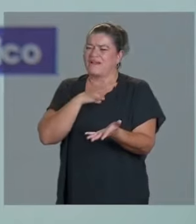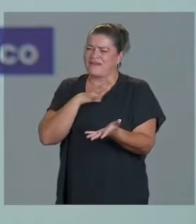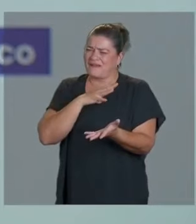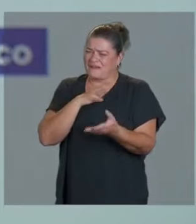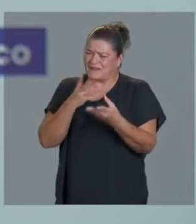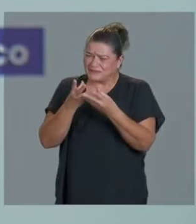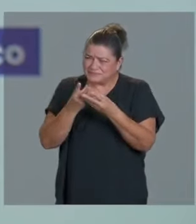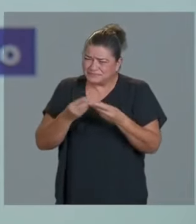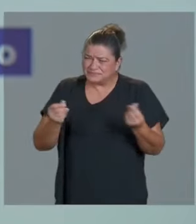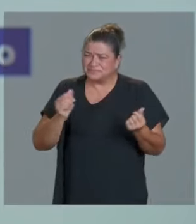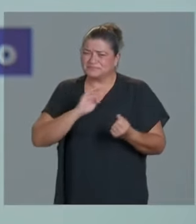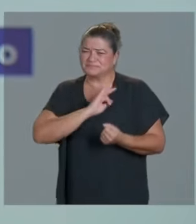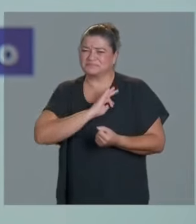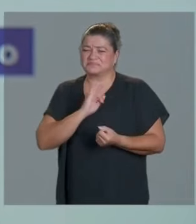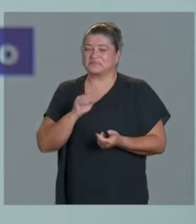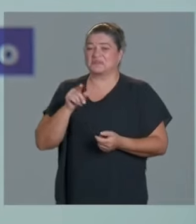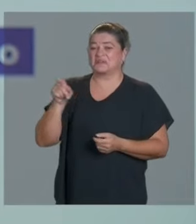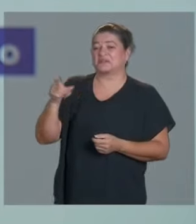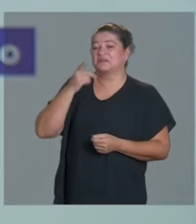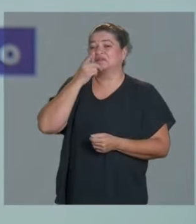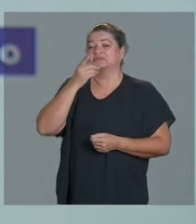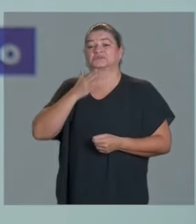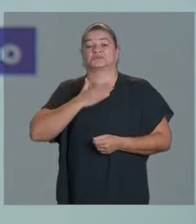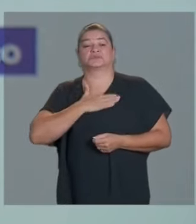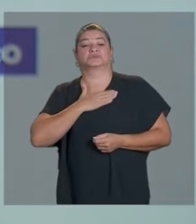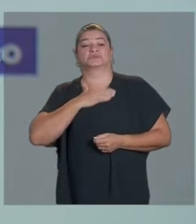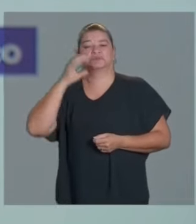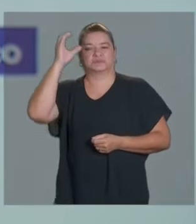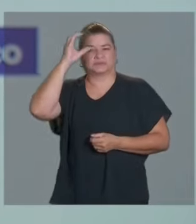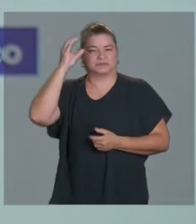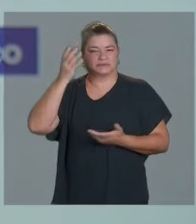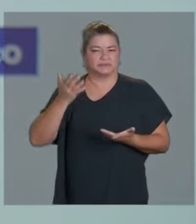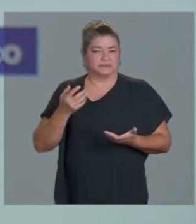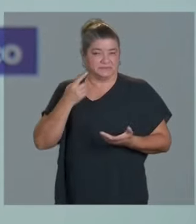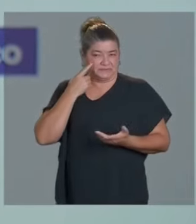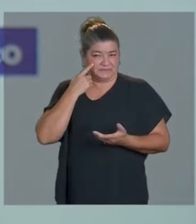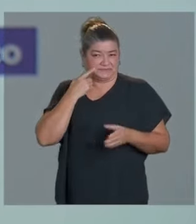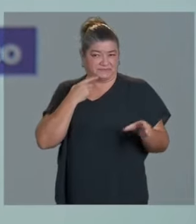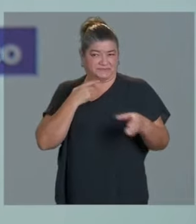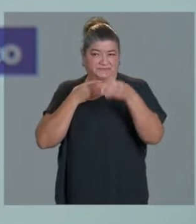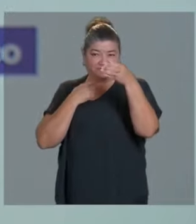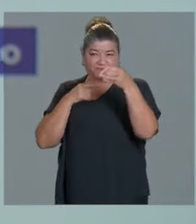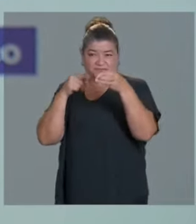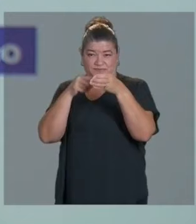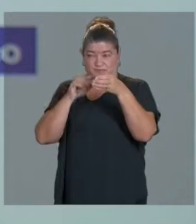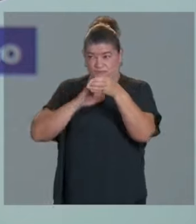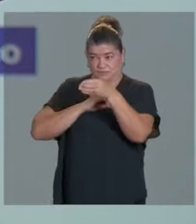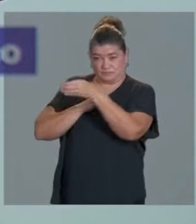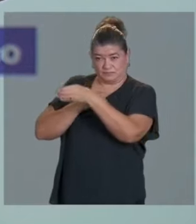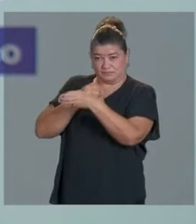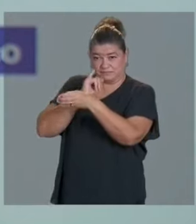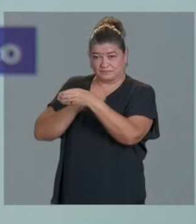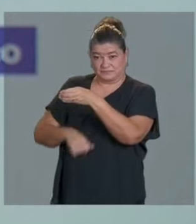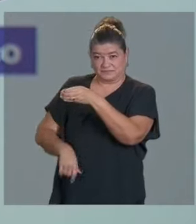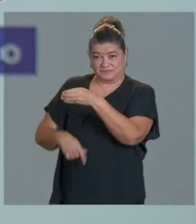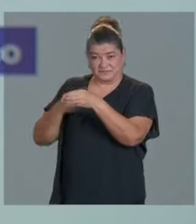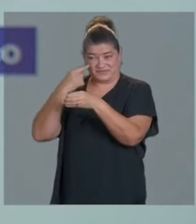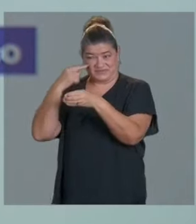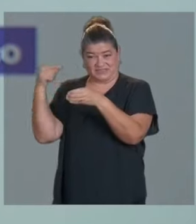se tome esta agua, esta agua fue tomada por notario público en las tomas de Iztapalapa, Chalco,